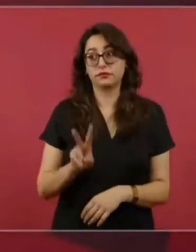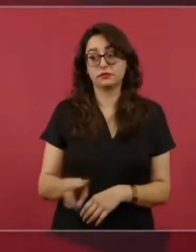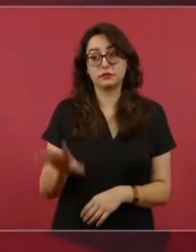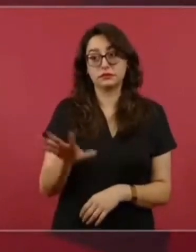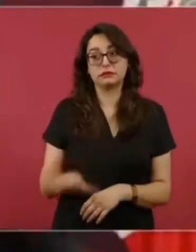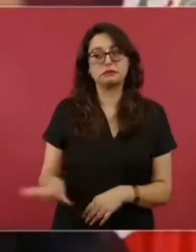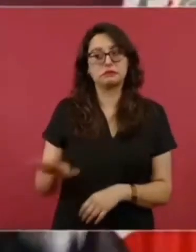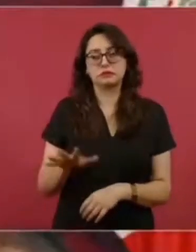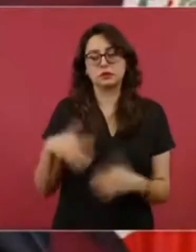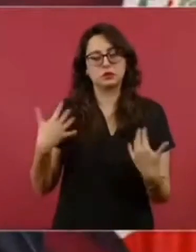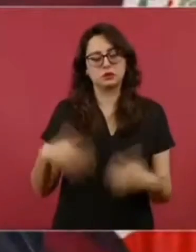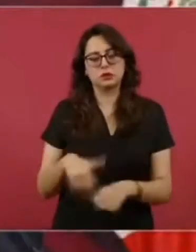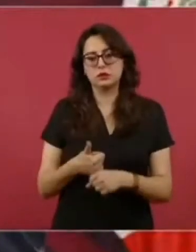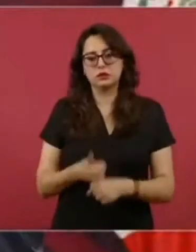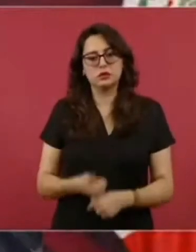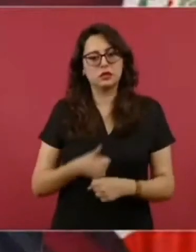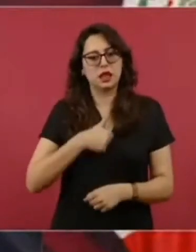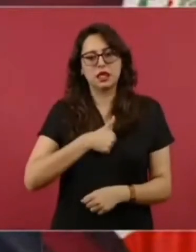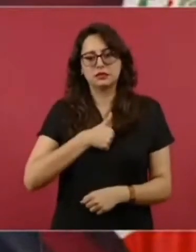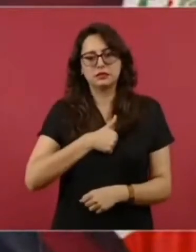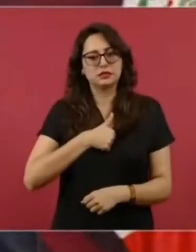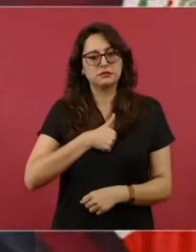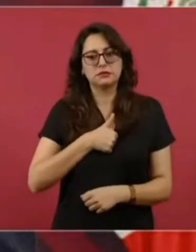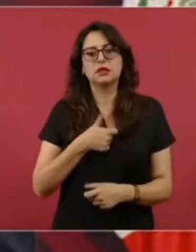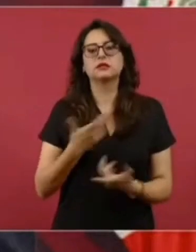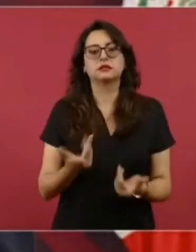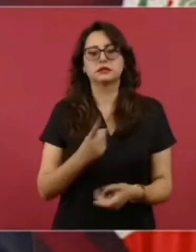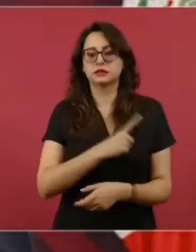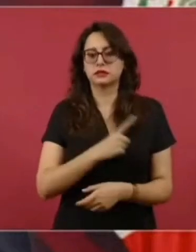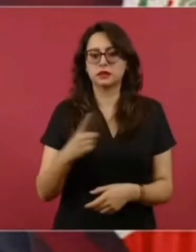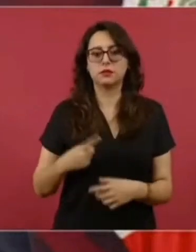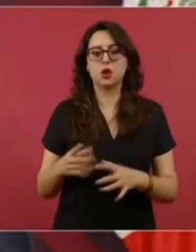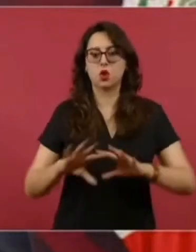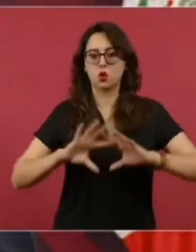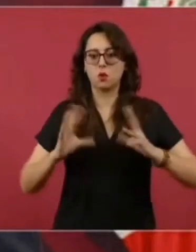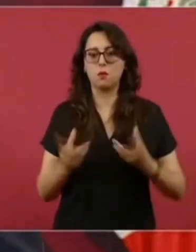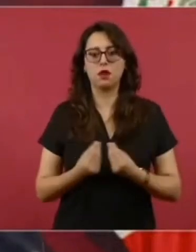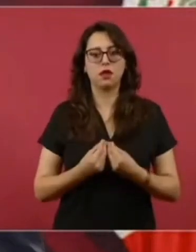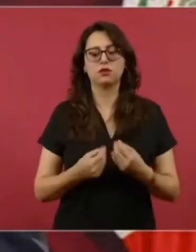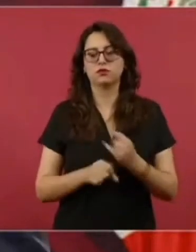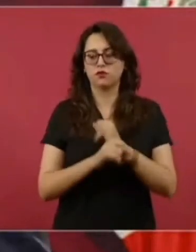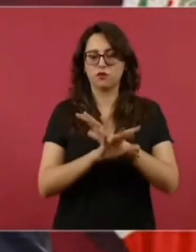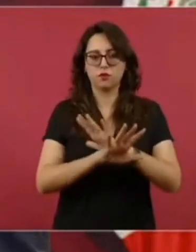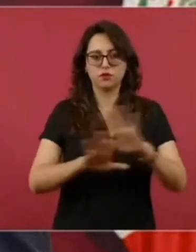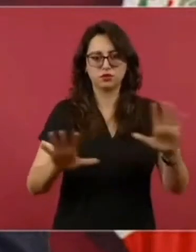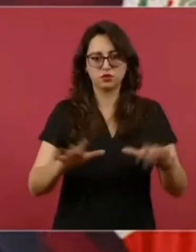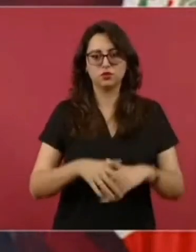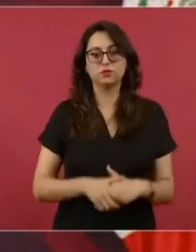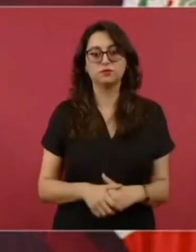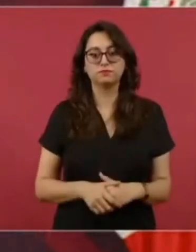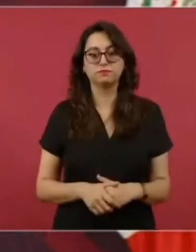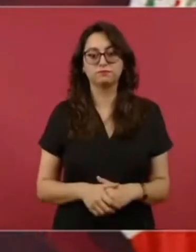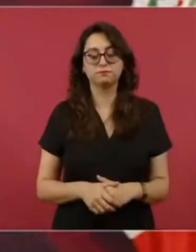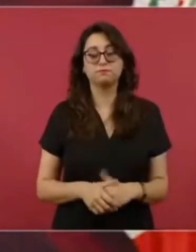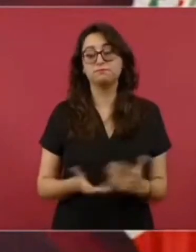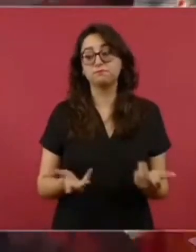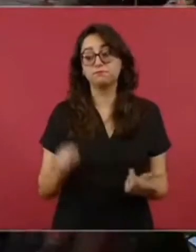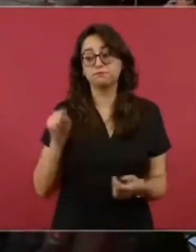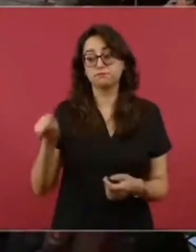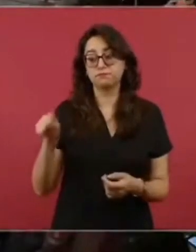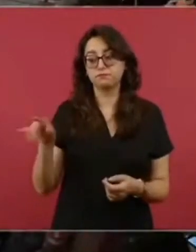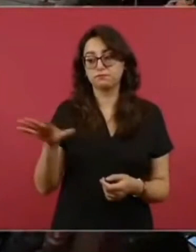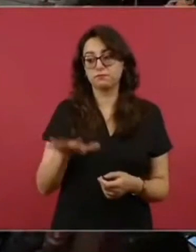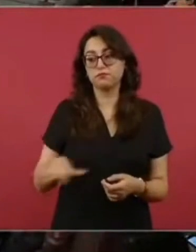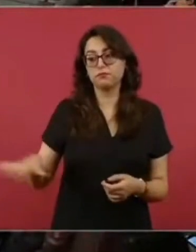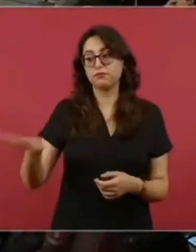Para que se tengan los antecedentes, era un albergue o